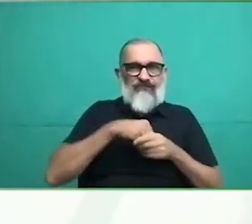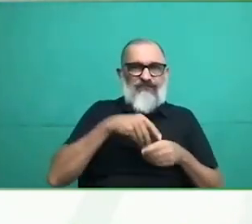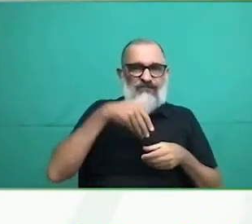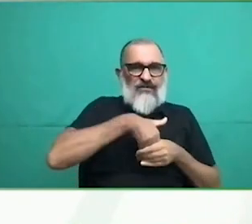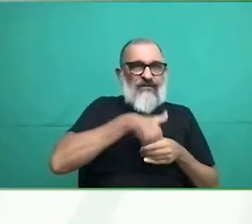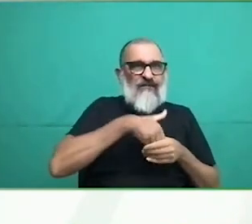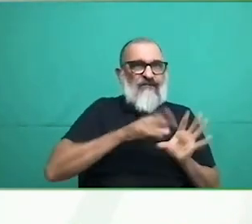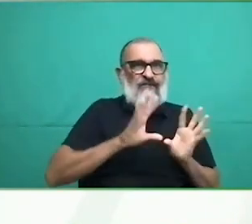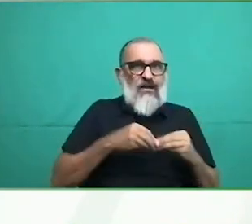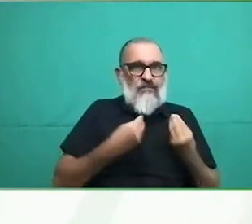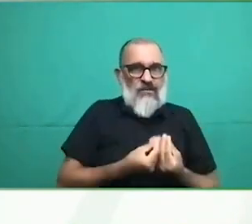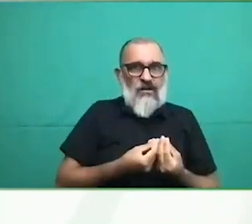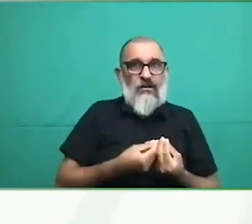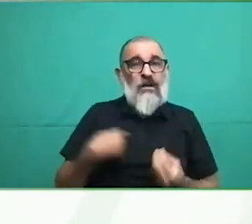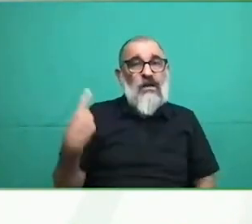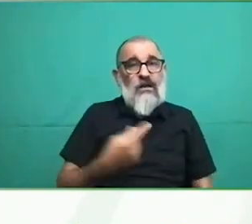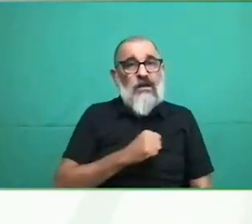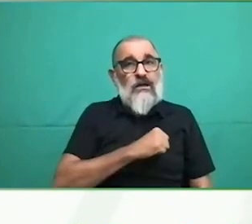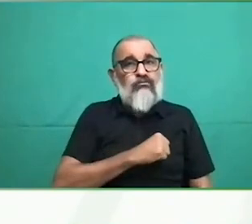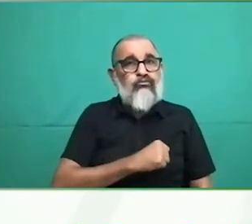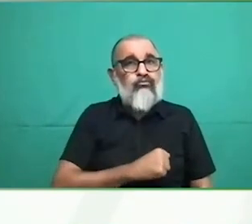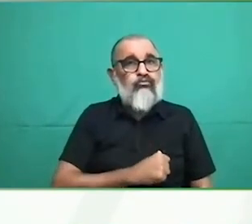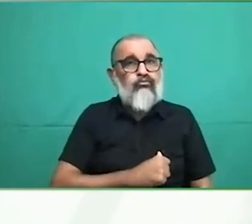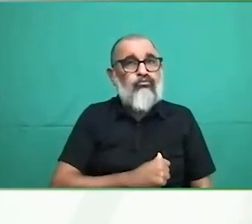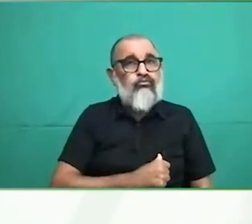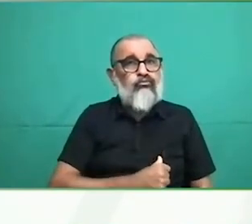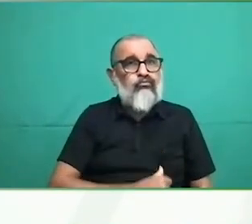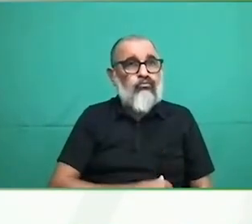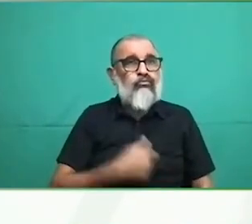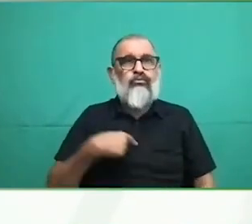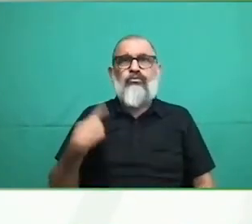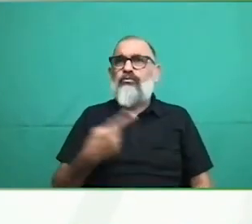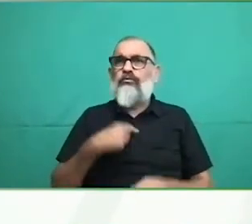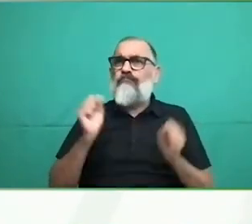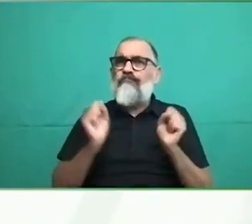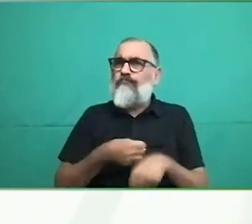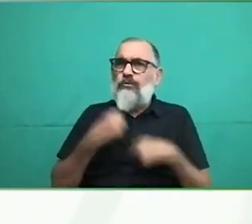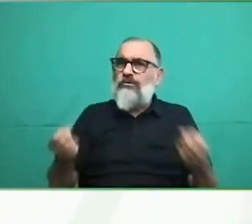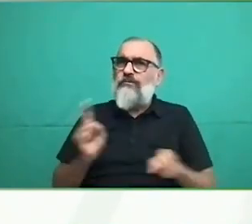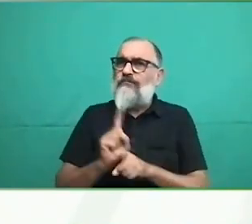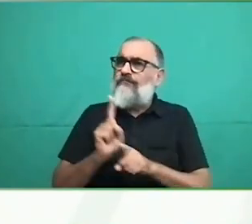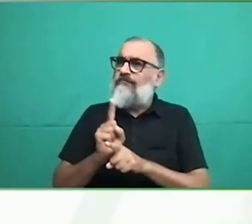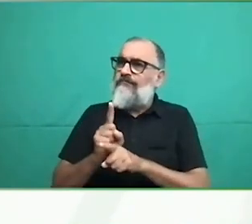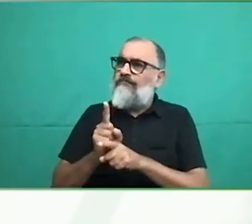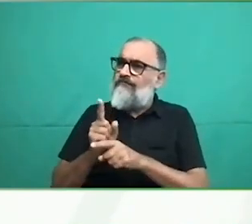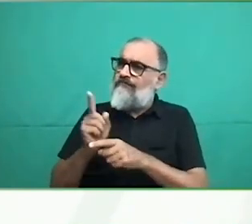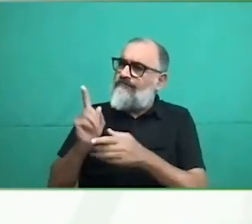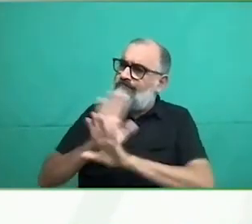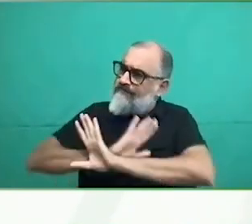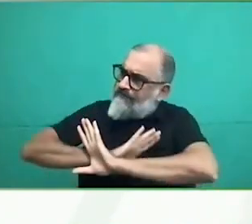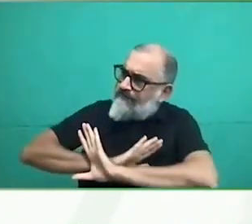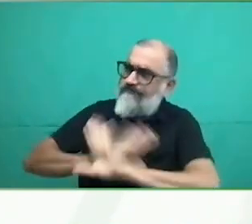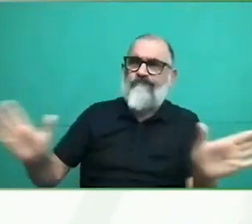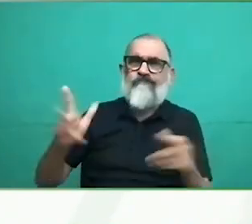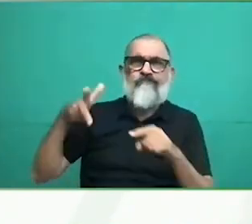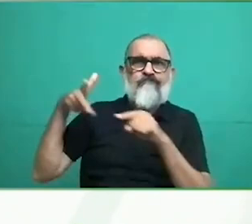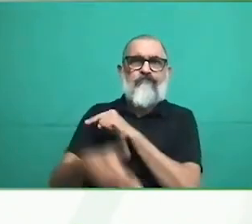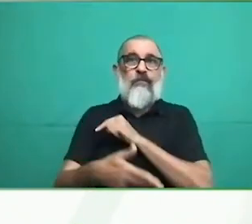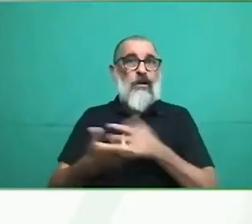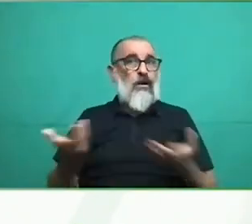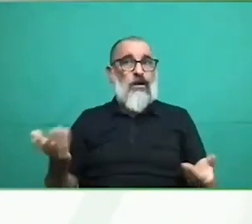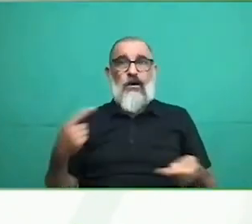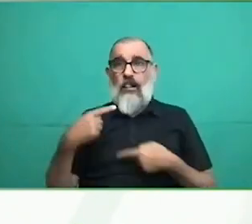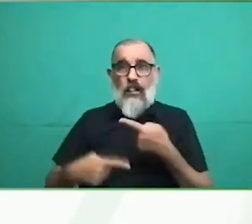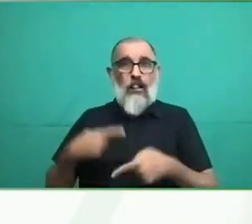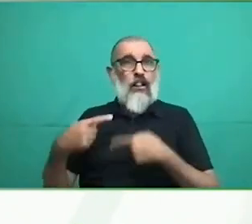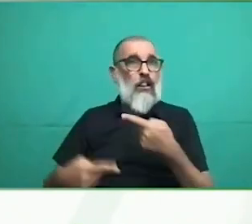ayudarnos a solventar cuestiones de la vida diaria. Así que voy a tener